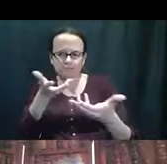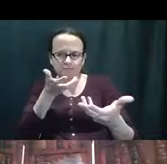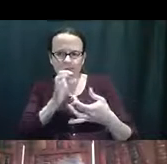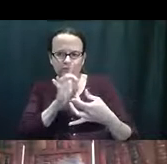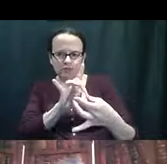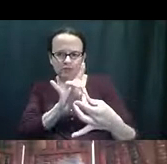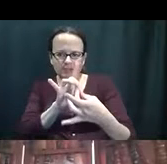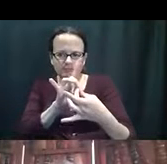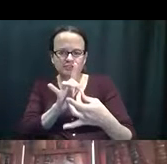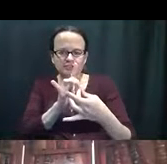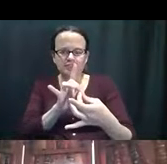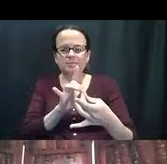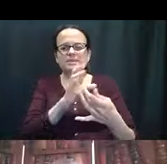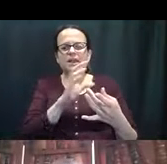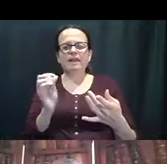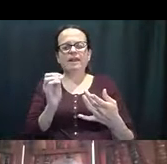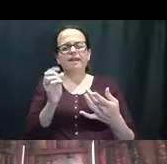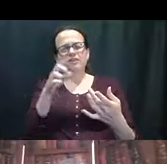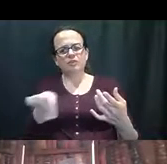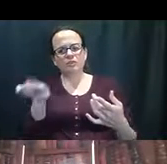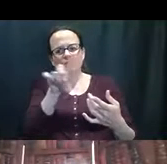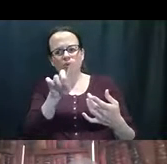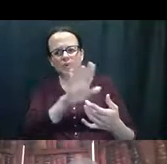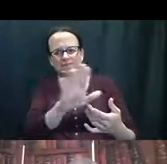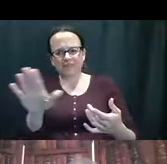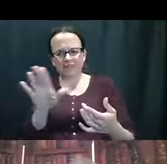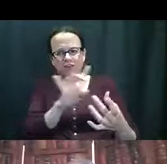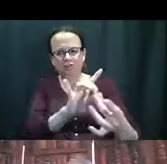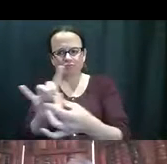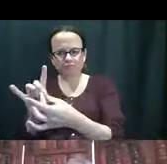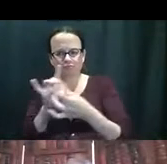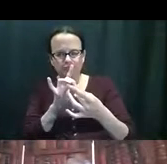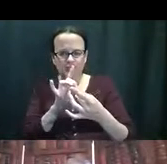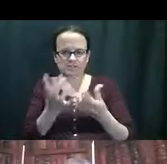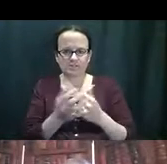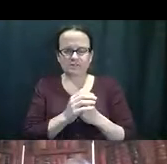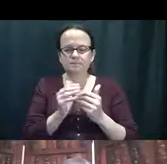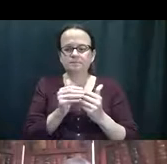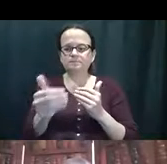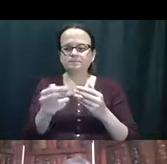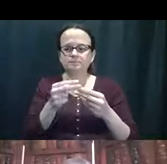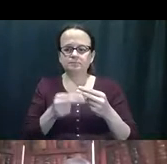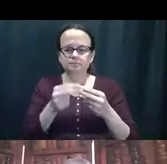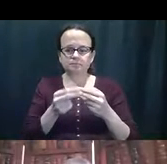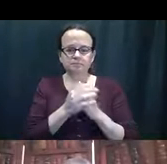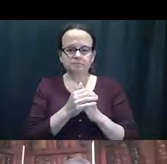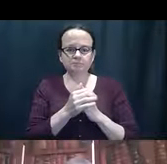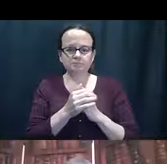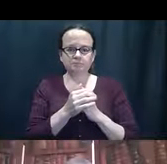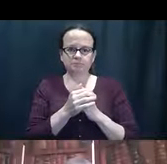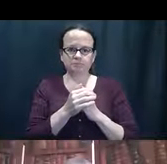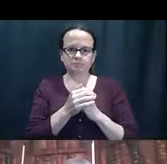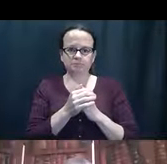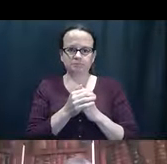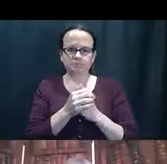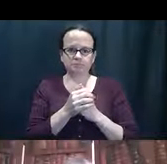a, a, crear estas relaciones o construir estas relaciones. La próxima diapositiva, por